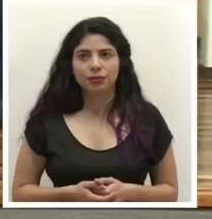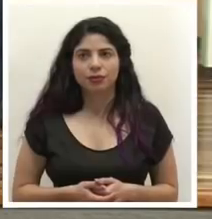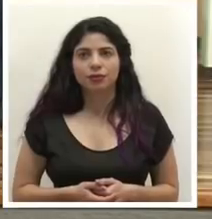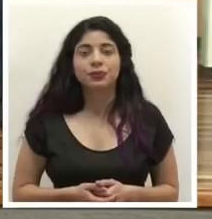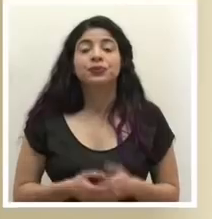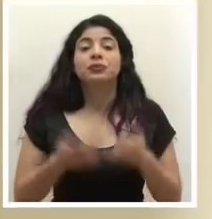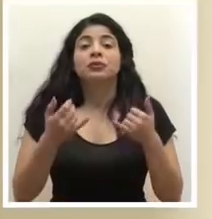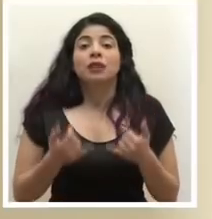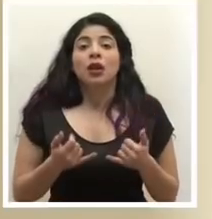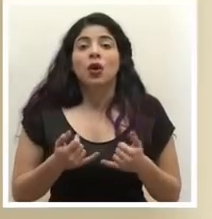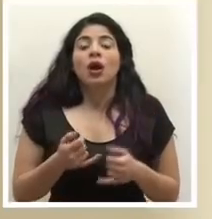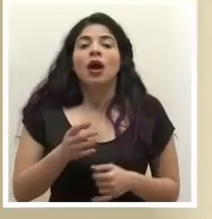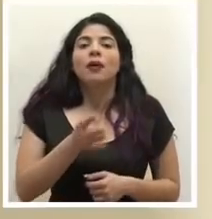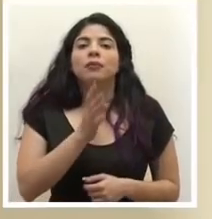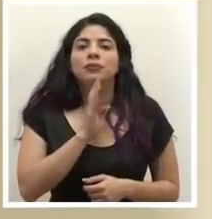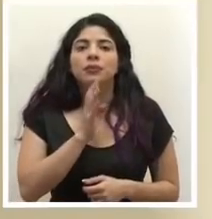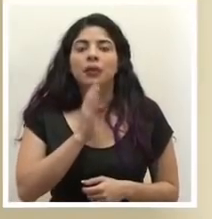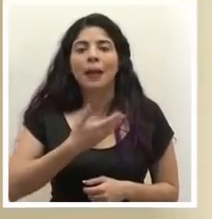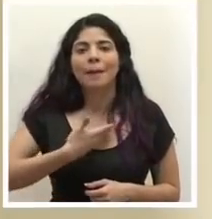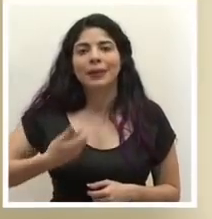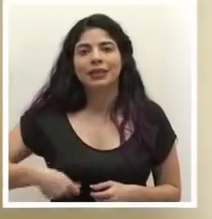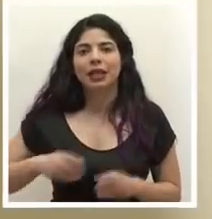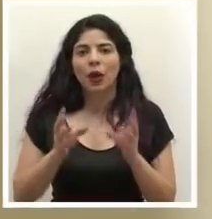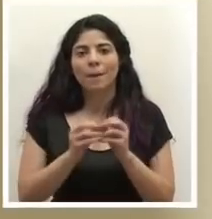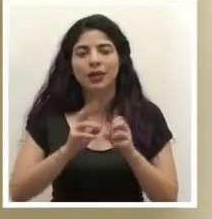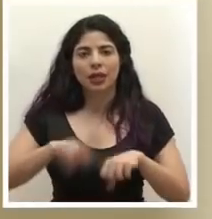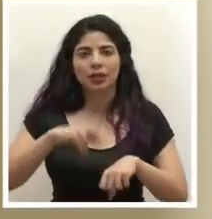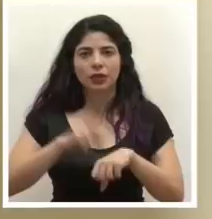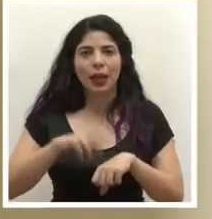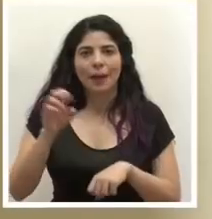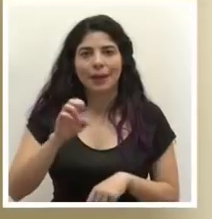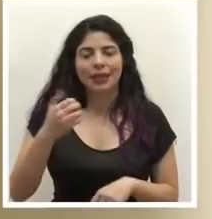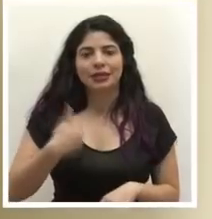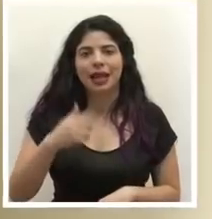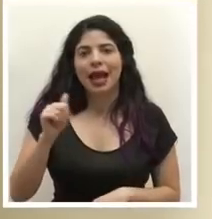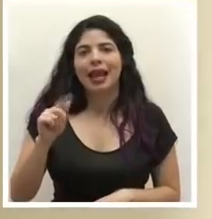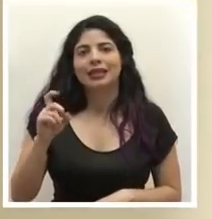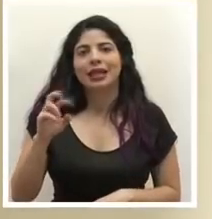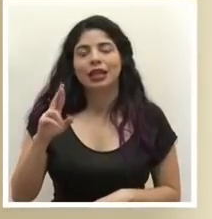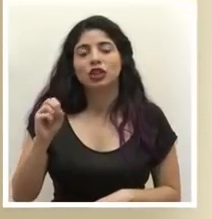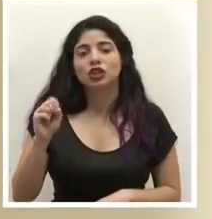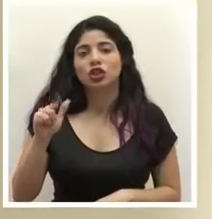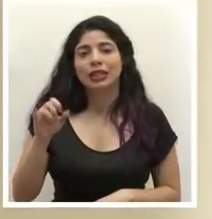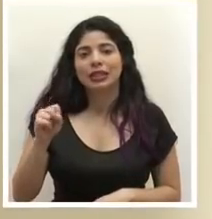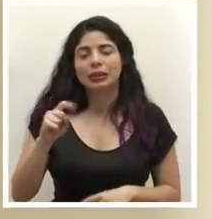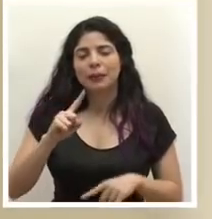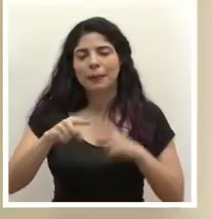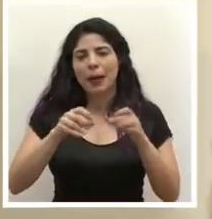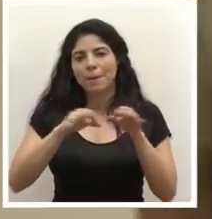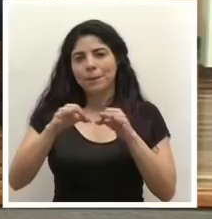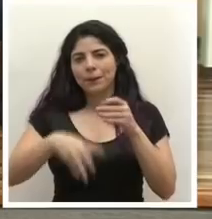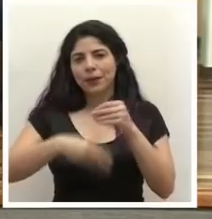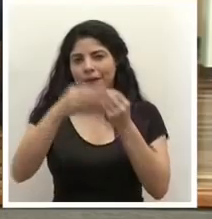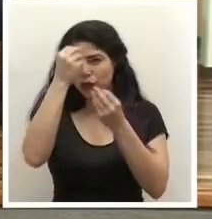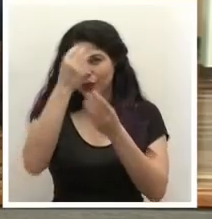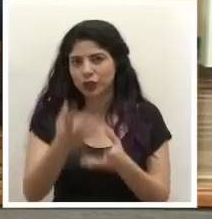vamos a hacer el uso de la palabra al presidente de la comisión nacional de emergencias el señor Alexander Solís quien va a ampliar una información